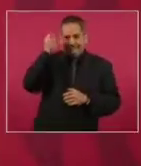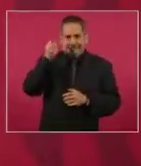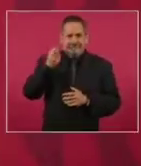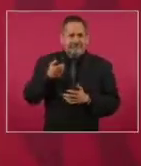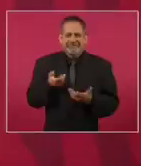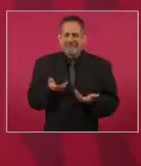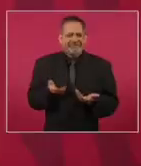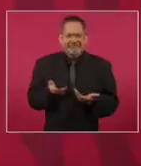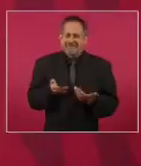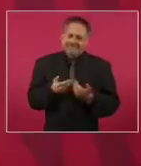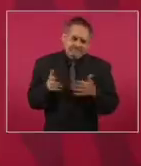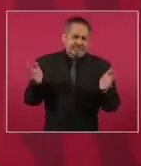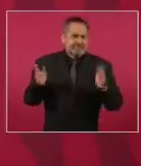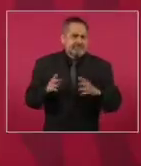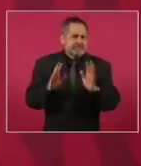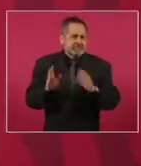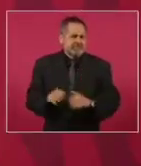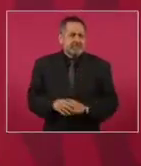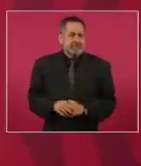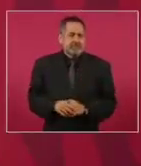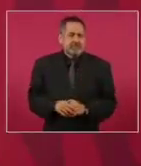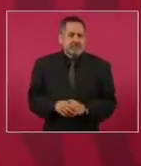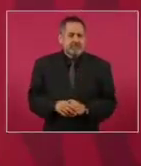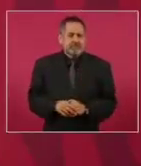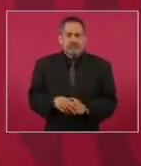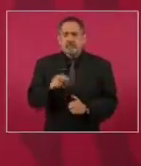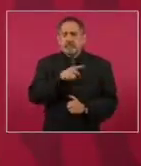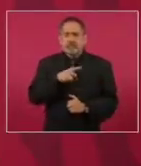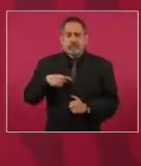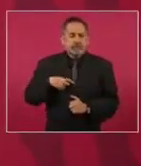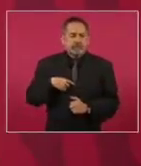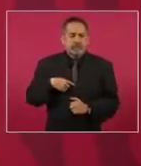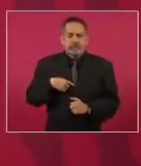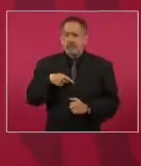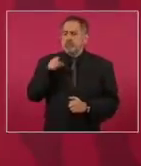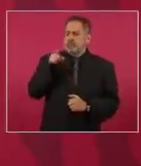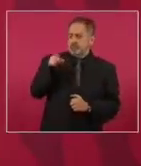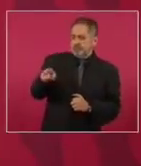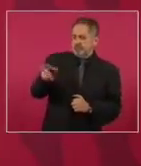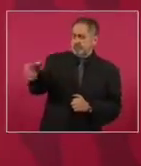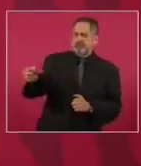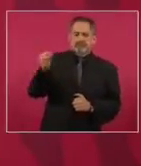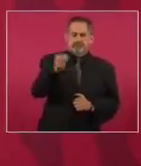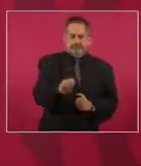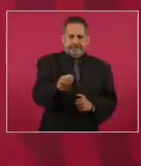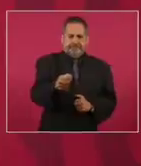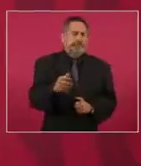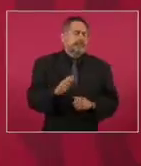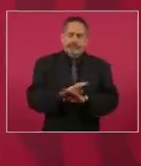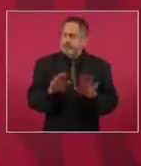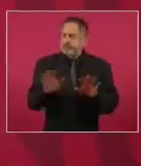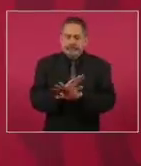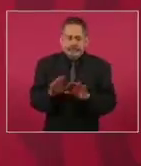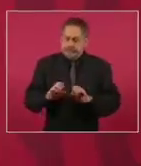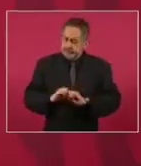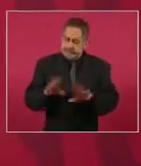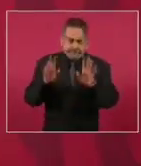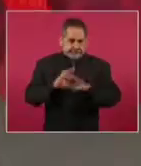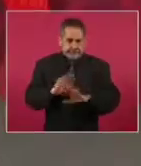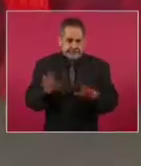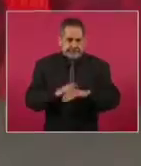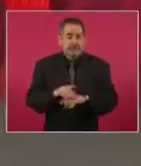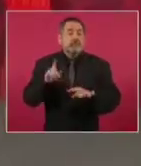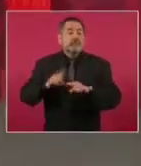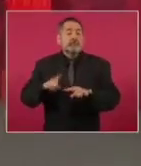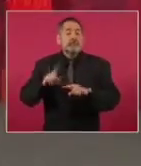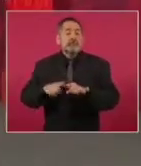tapados y no debe de haber dedazo y debe de ser